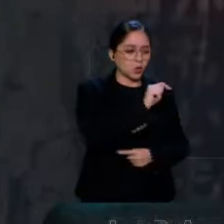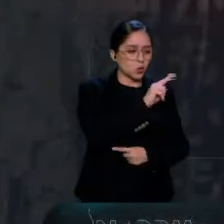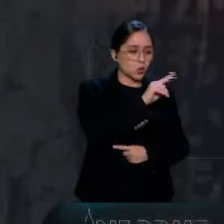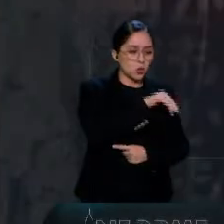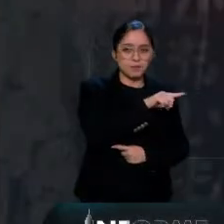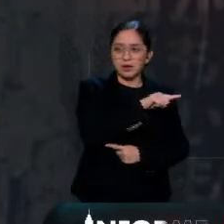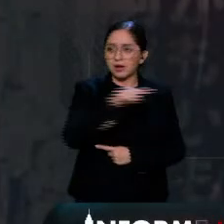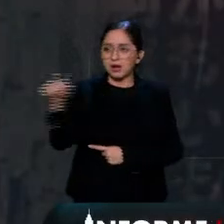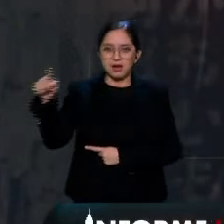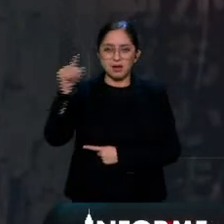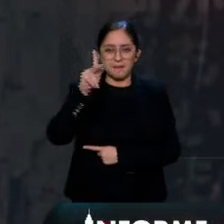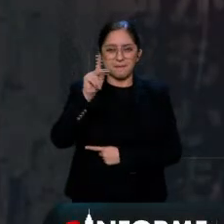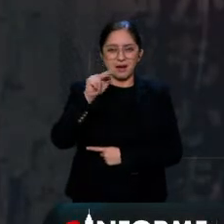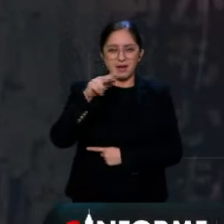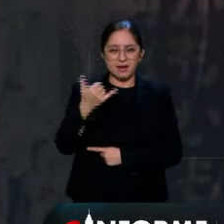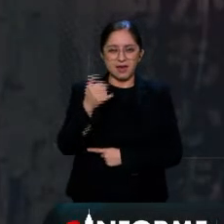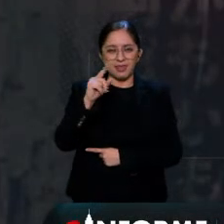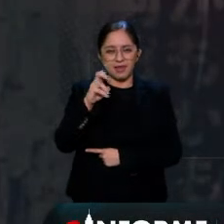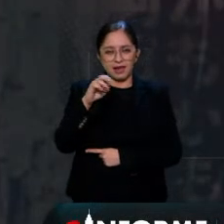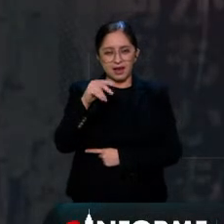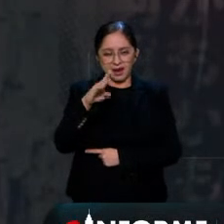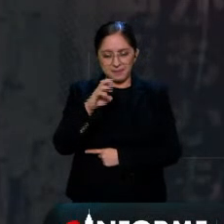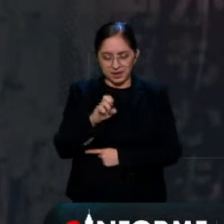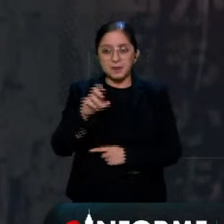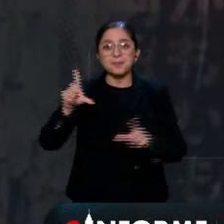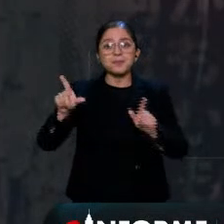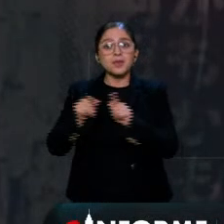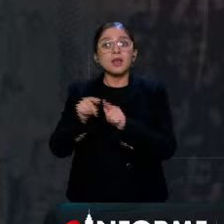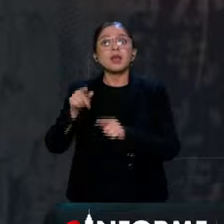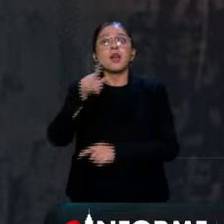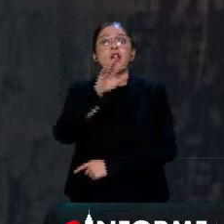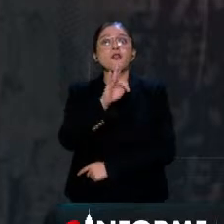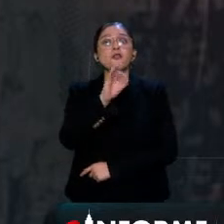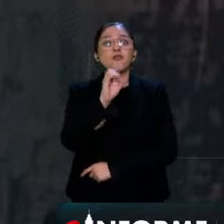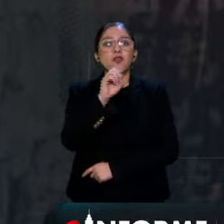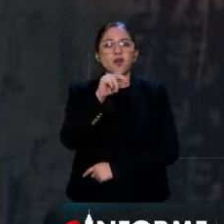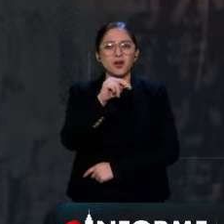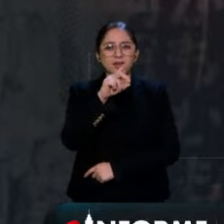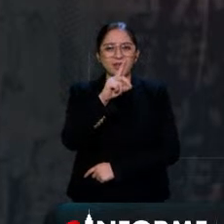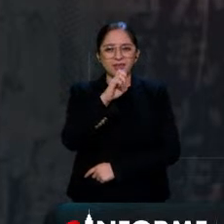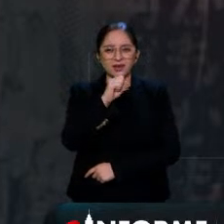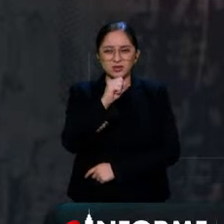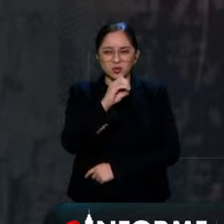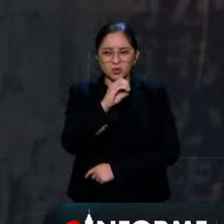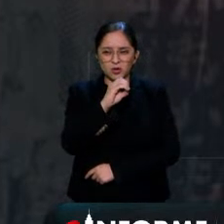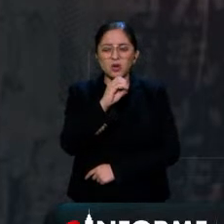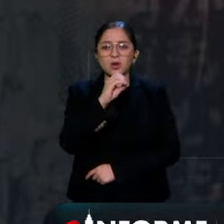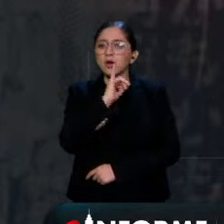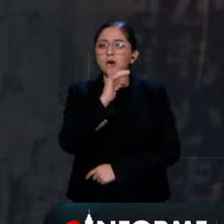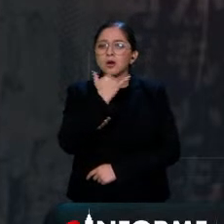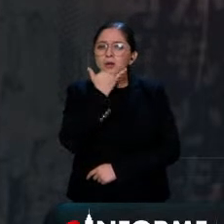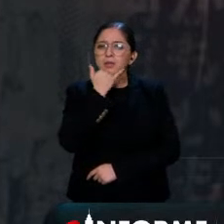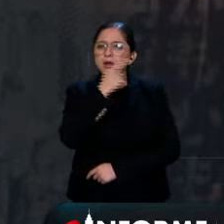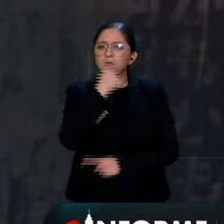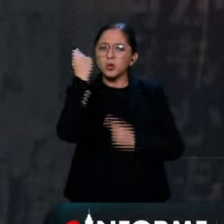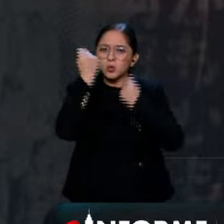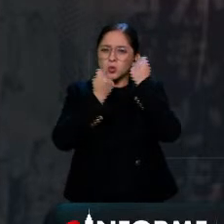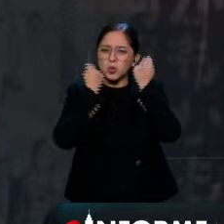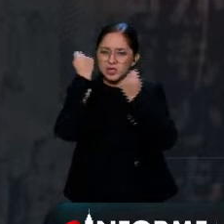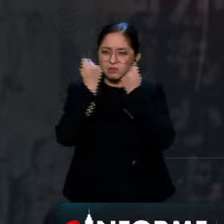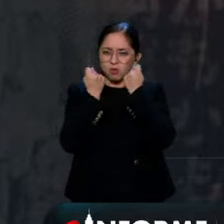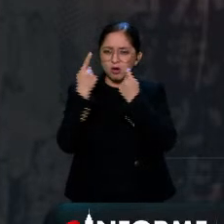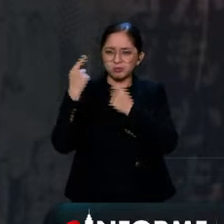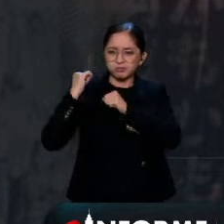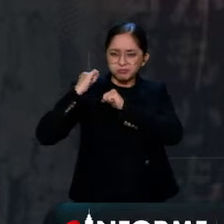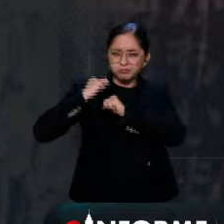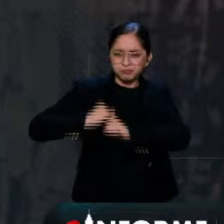Twitter, el director general del Fondo Nacional de Fomento al Turismo, Javier May, formó la noticia y destacó que con esta resolución ya se han revocado 5 de